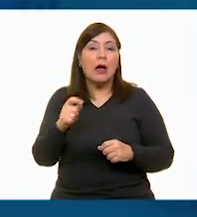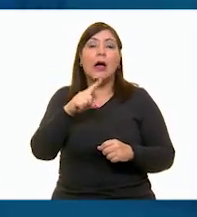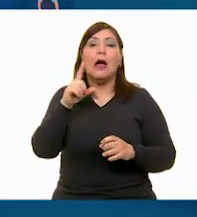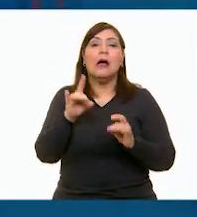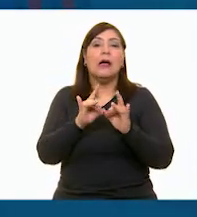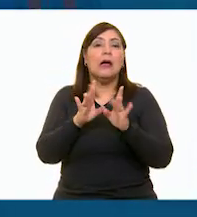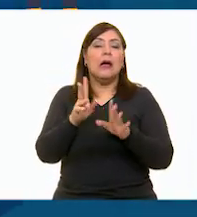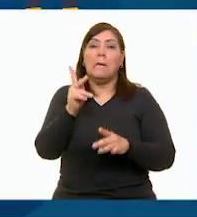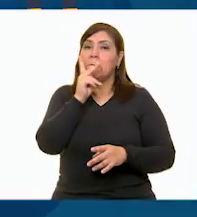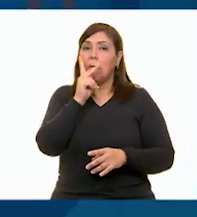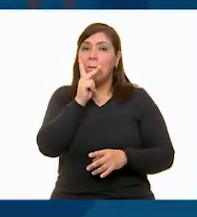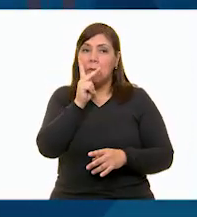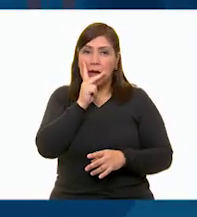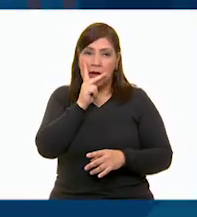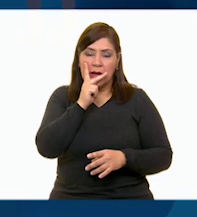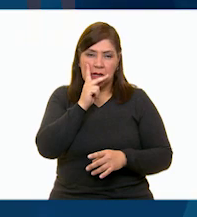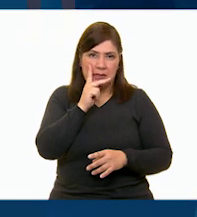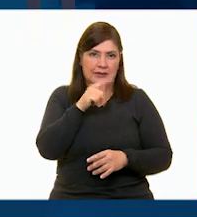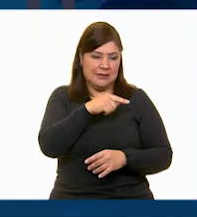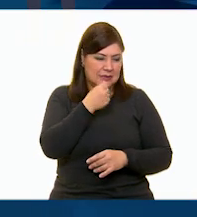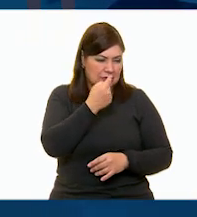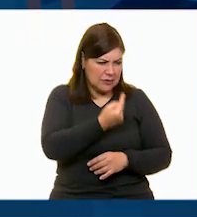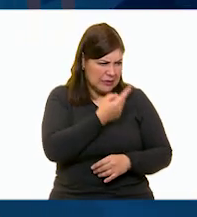el papá de Jacinta dijo,